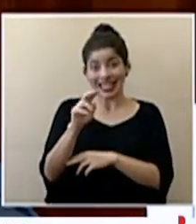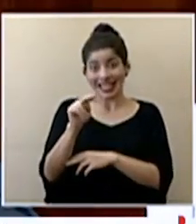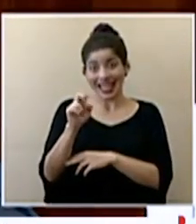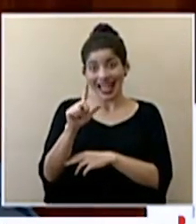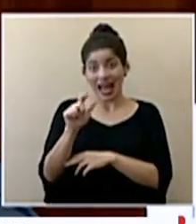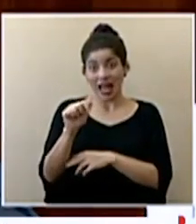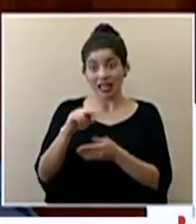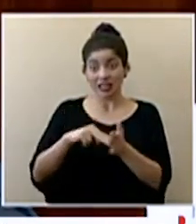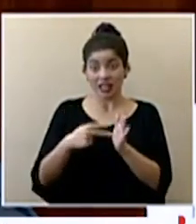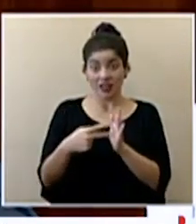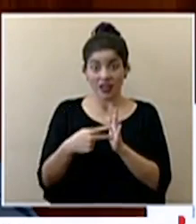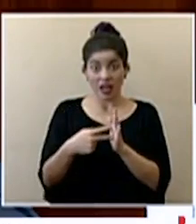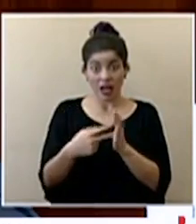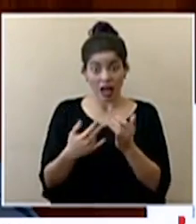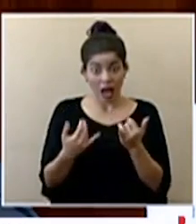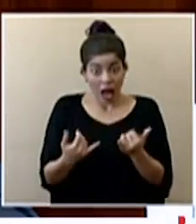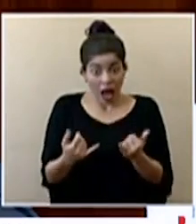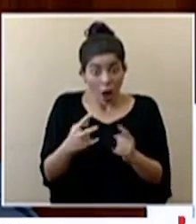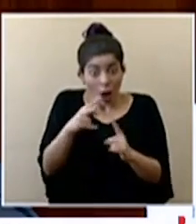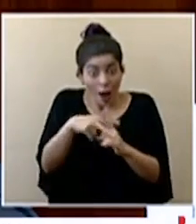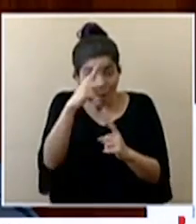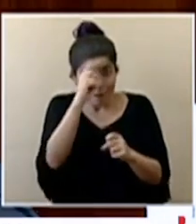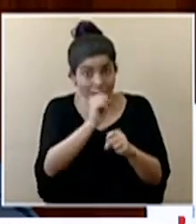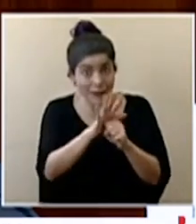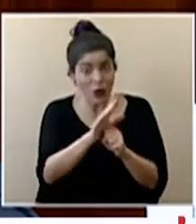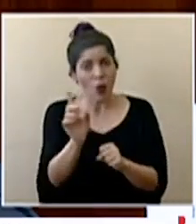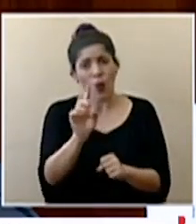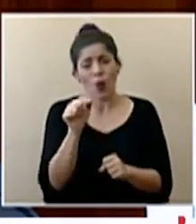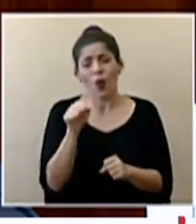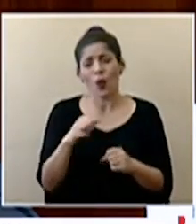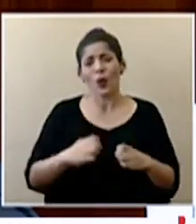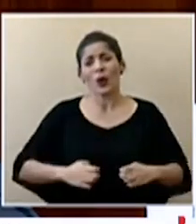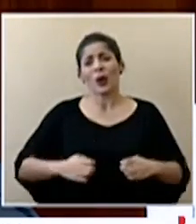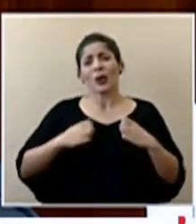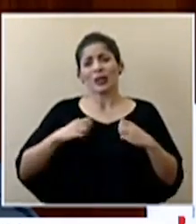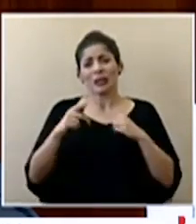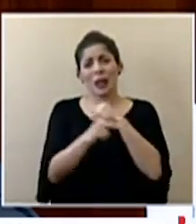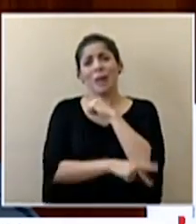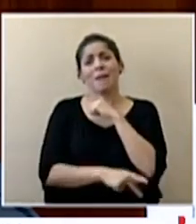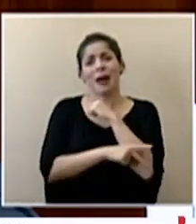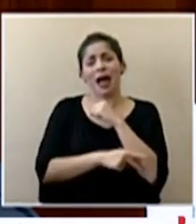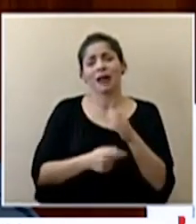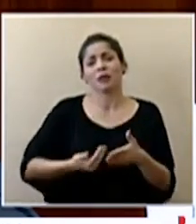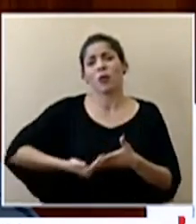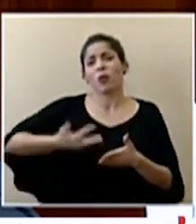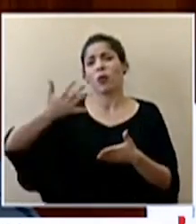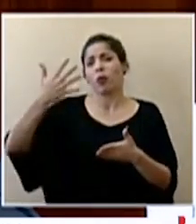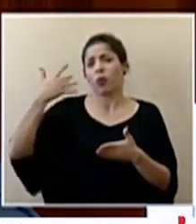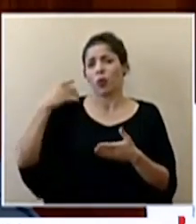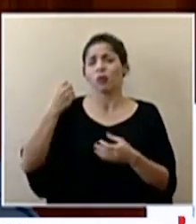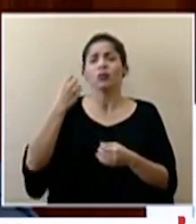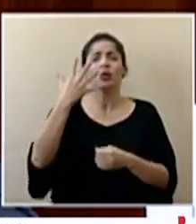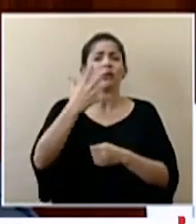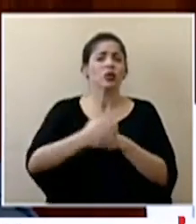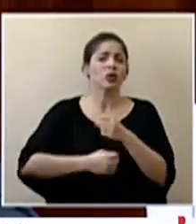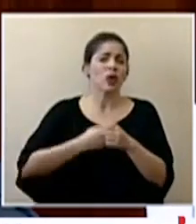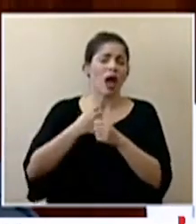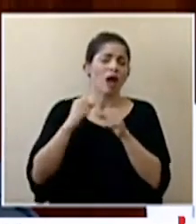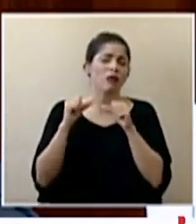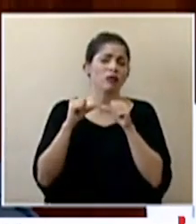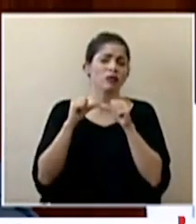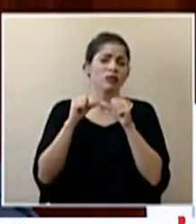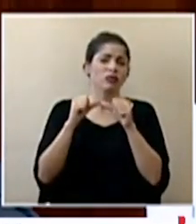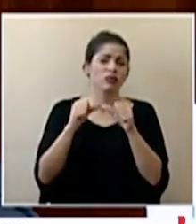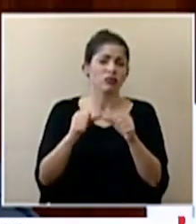implementando para COVID-19 ya existe en el país y por muchos años ya consecutivamente